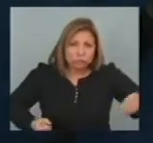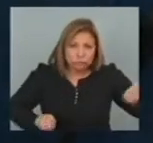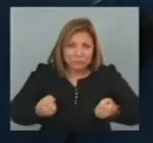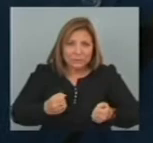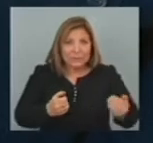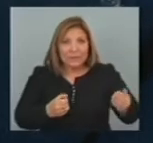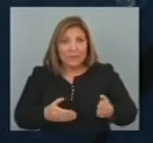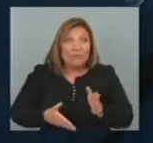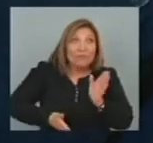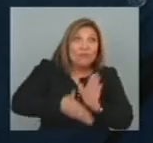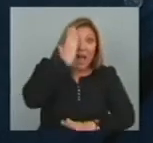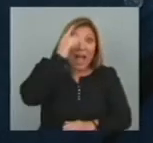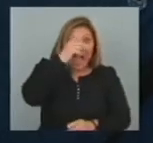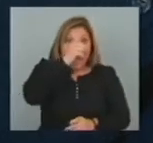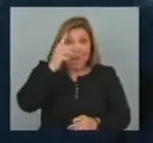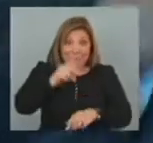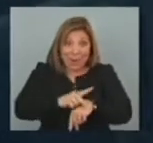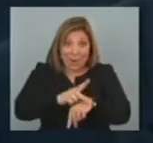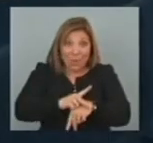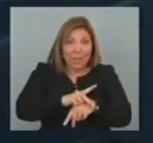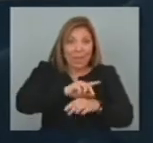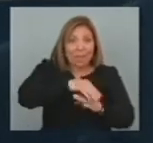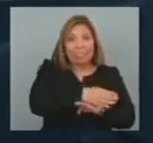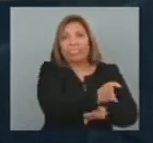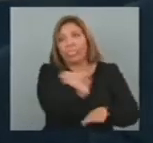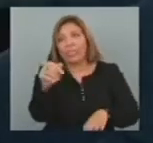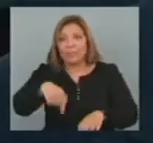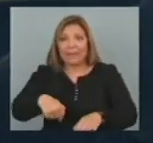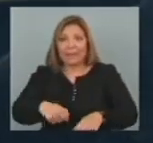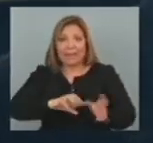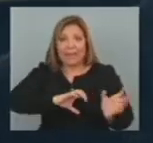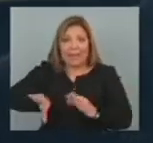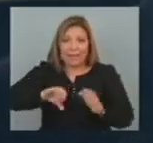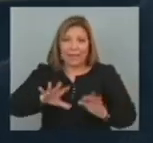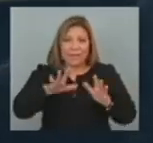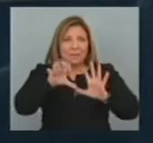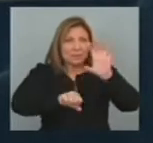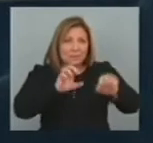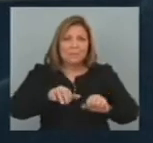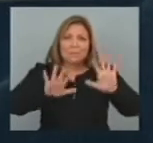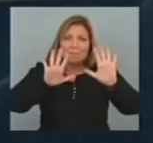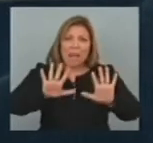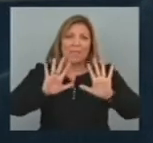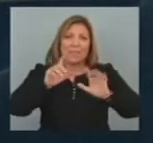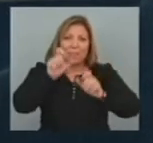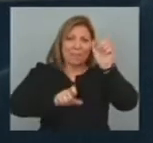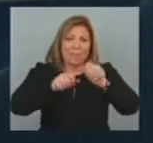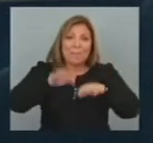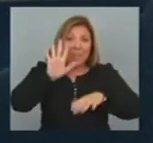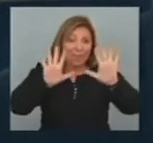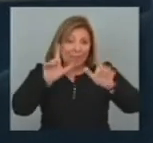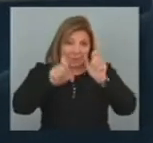tránsito Hacia Paraguay Pero desviado Hacia el mercado interno Se procesaron Más de 10 personas En ese momento